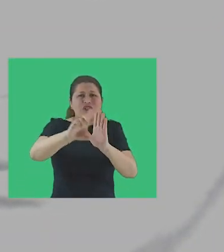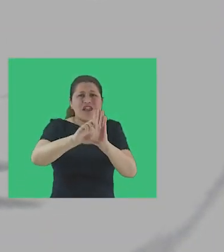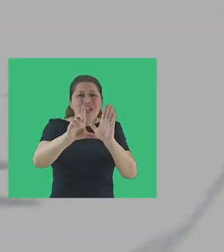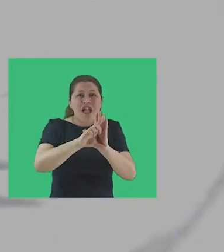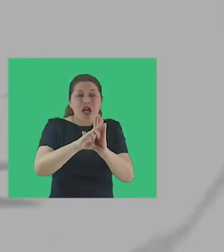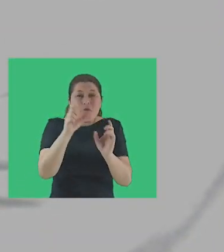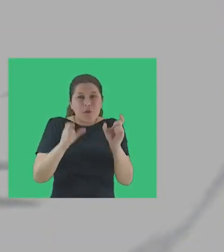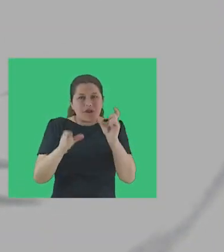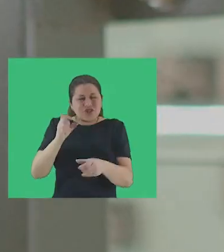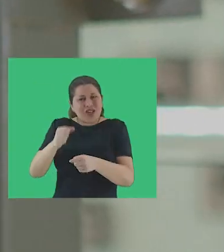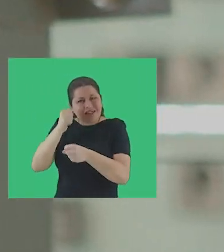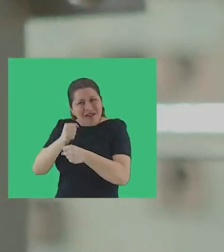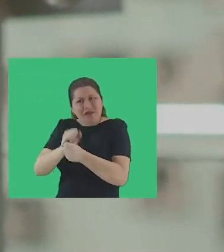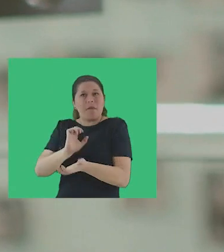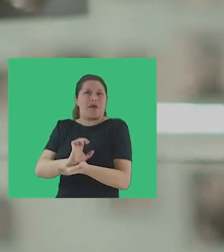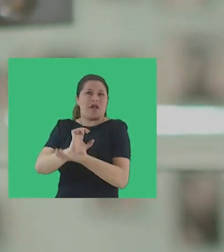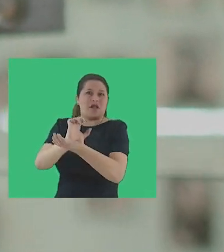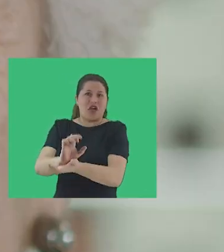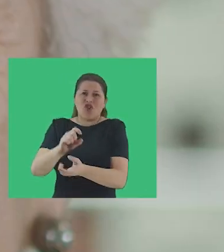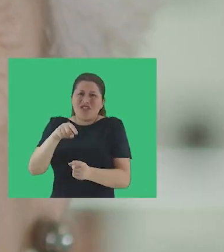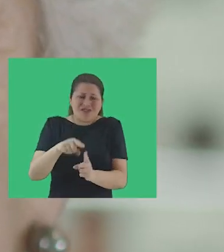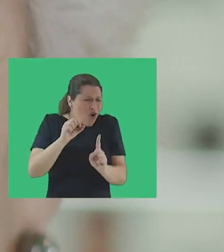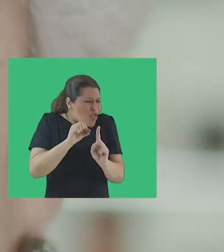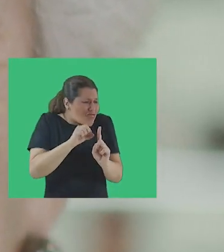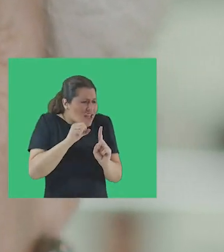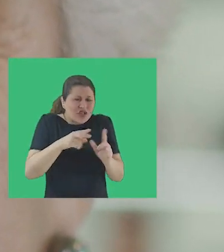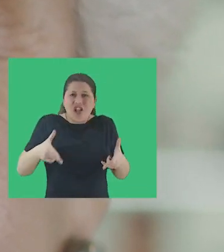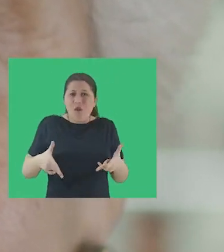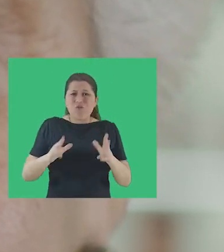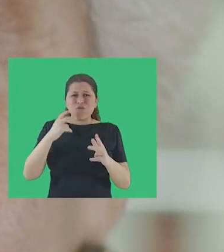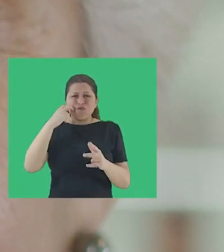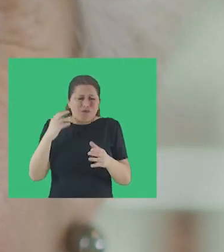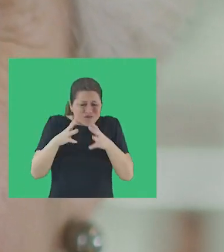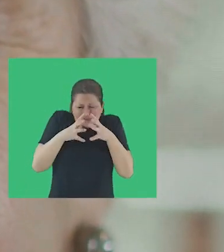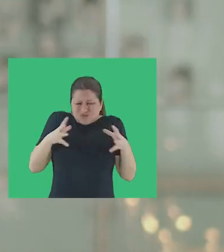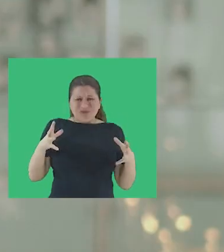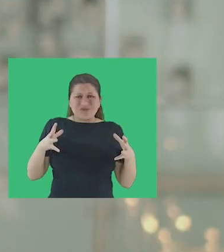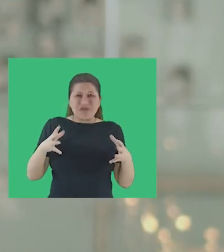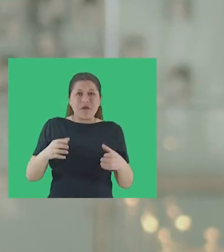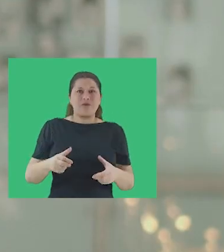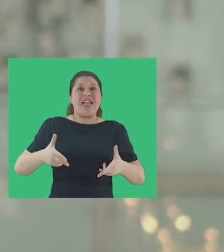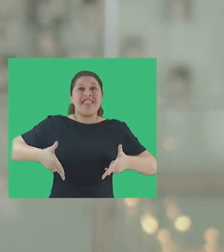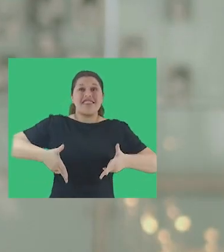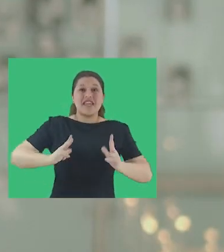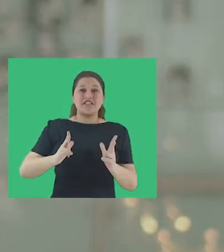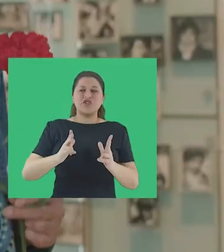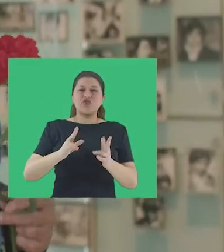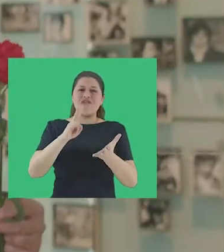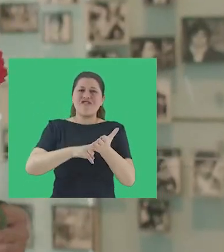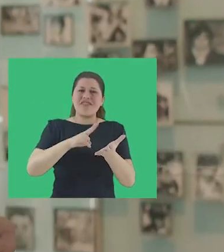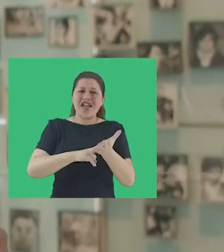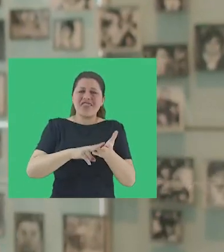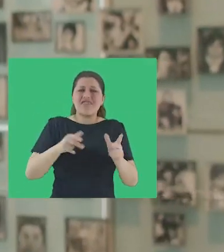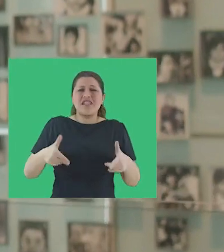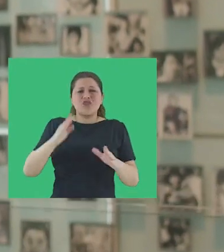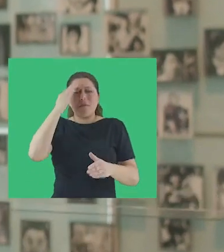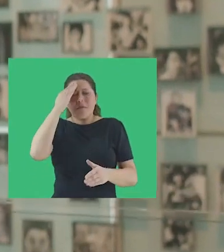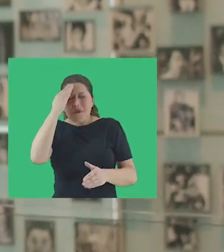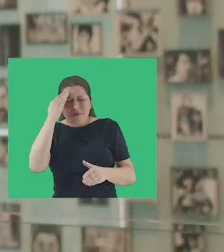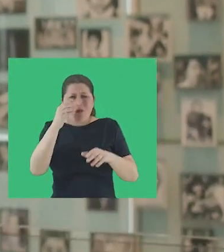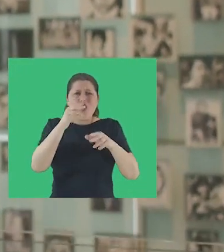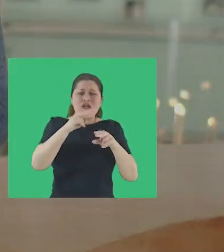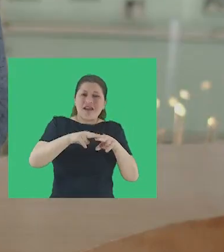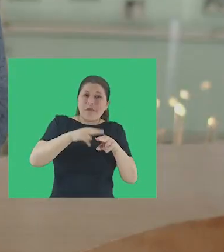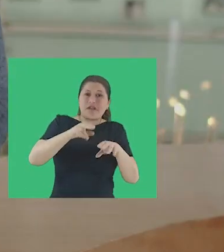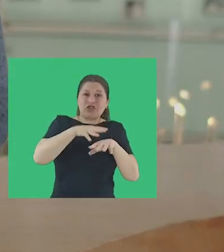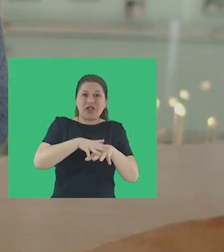del Estado, constituyendo un grave caso de violación a los derechos humanos. Por el derecho a la verdad, a la memoria, a la